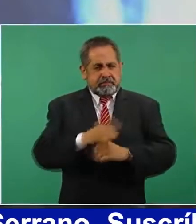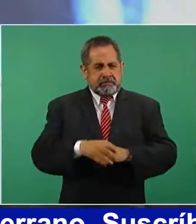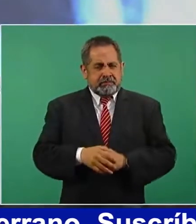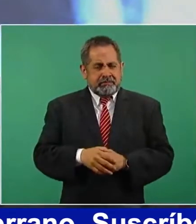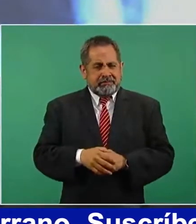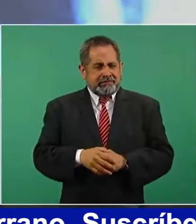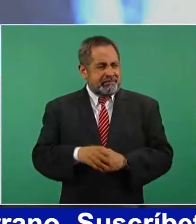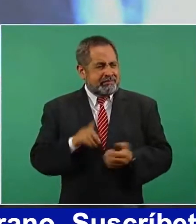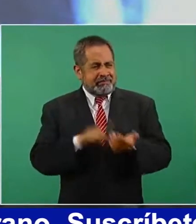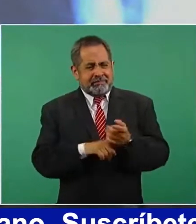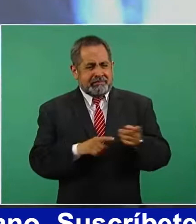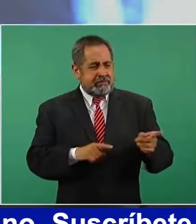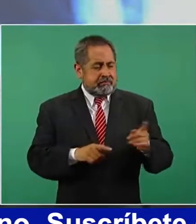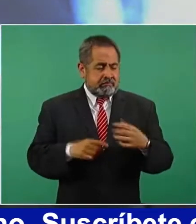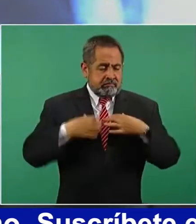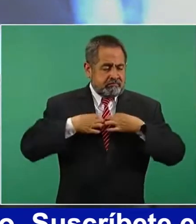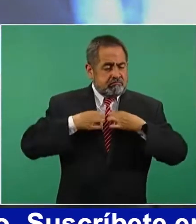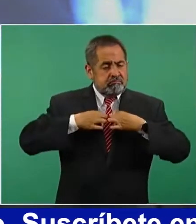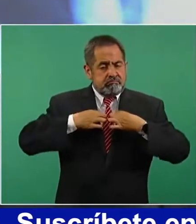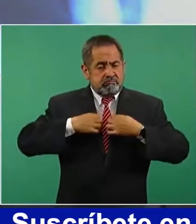ropa de marca,